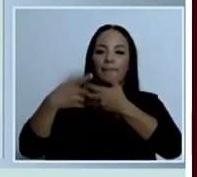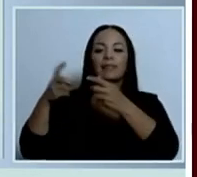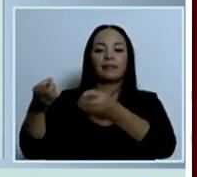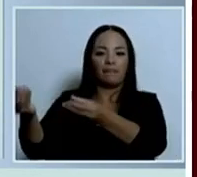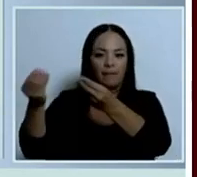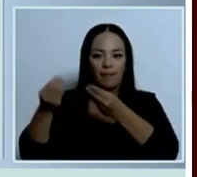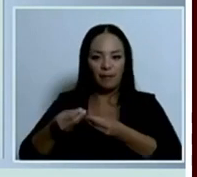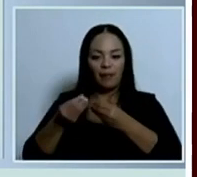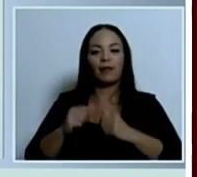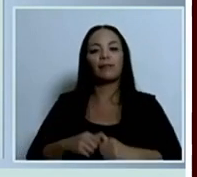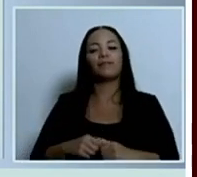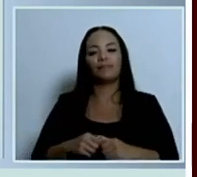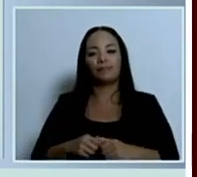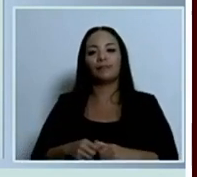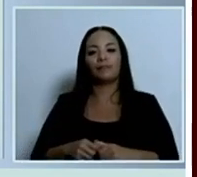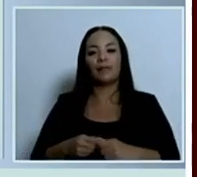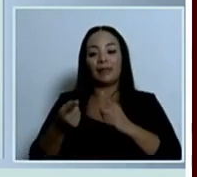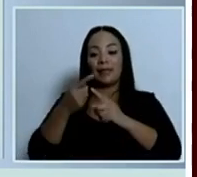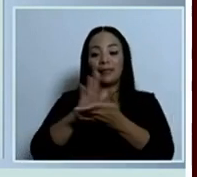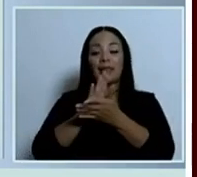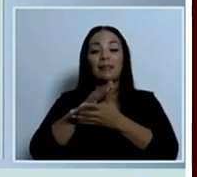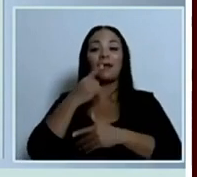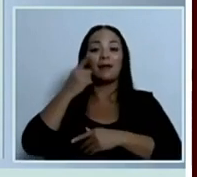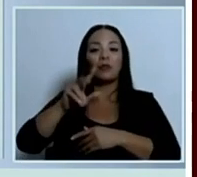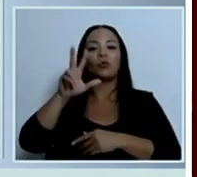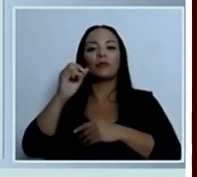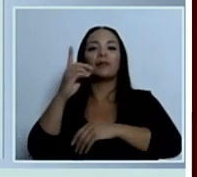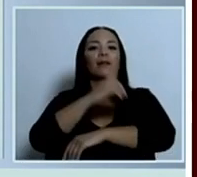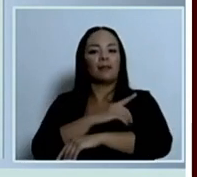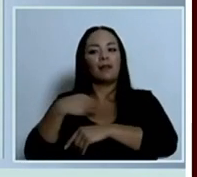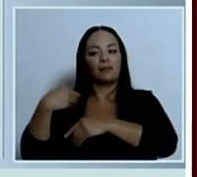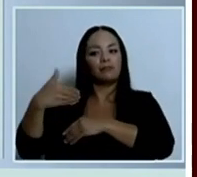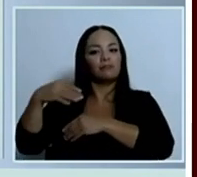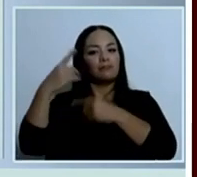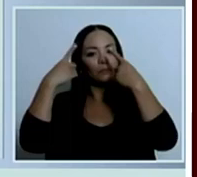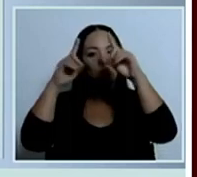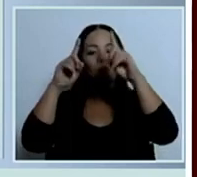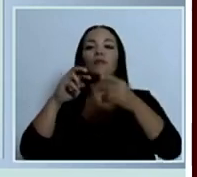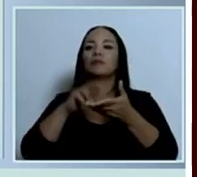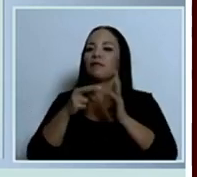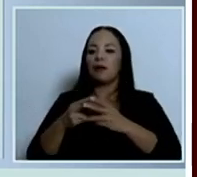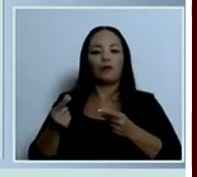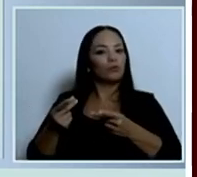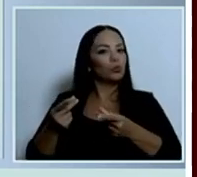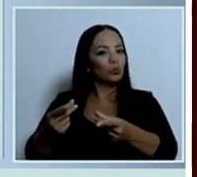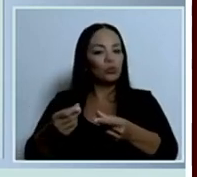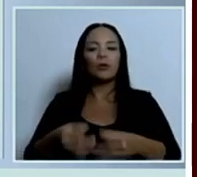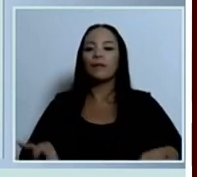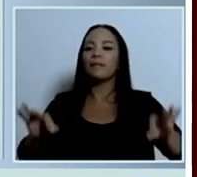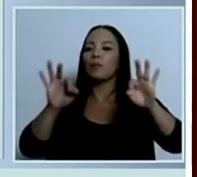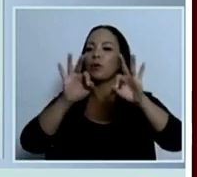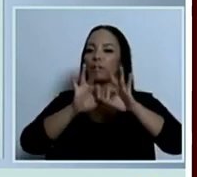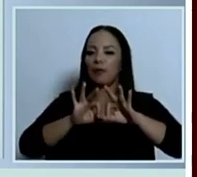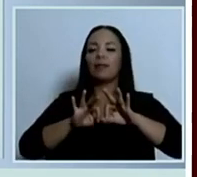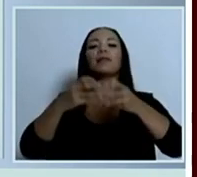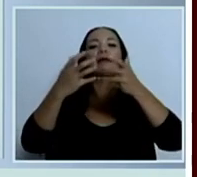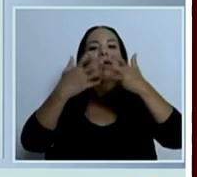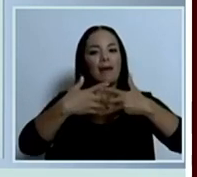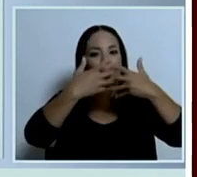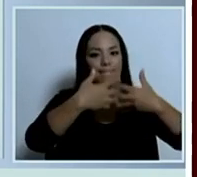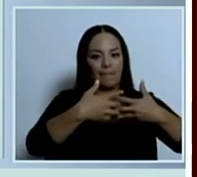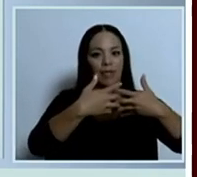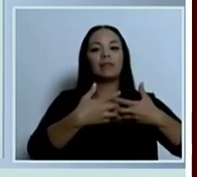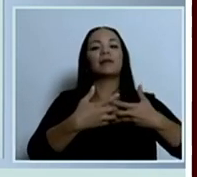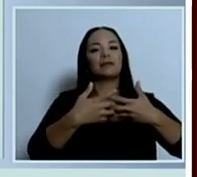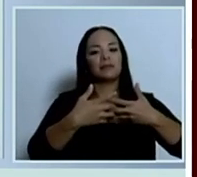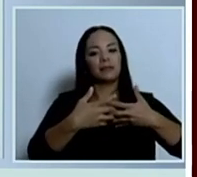desde la vigencia del decreto. Entonces es un acelerón bastante importante para que las empresas continúen ya ahora sí